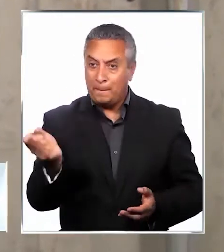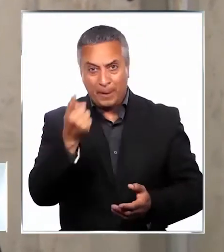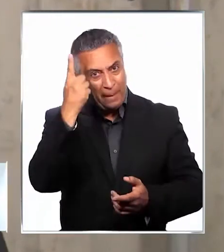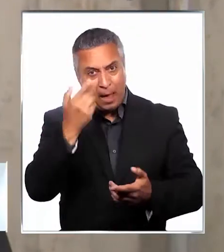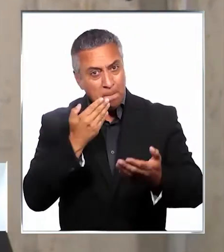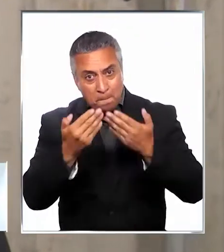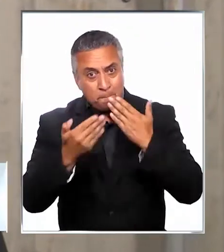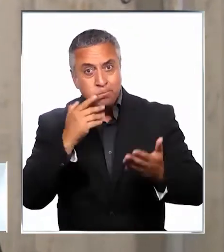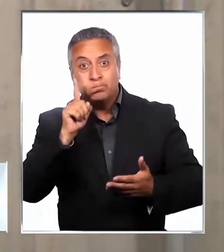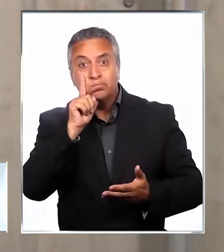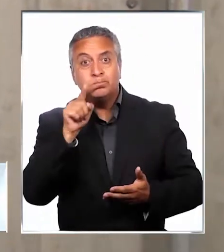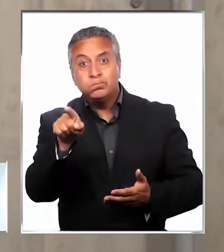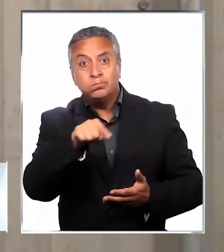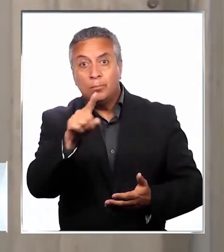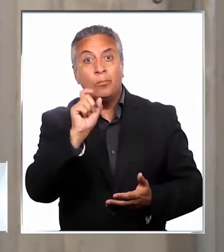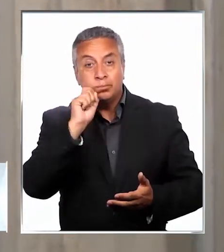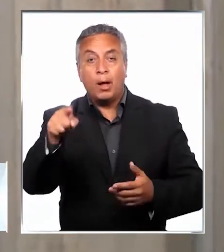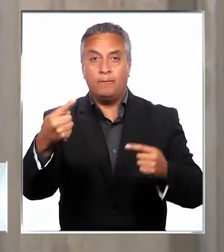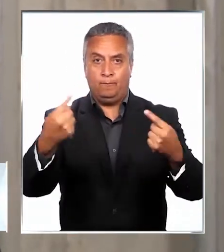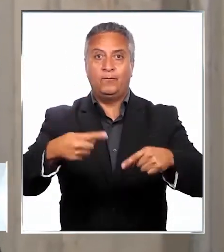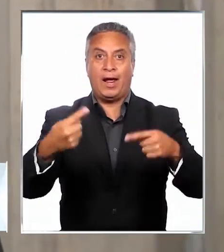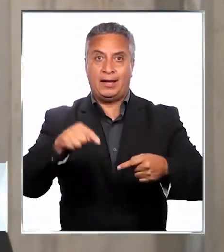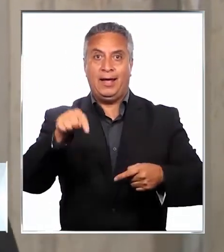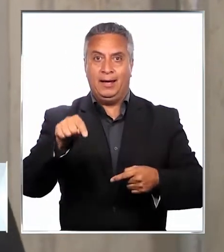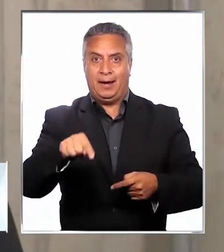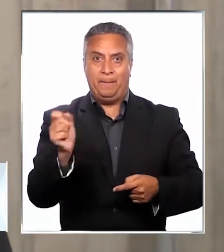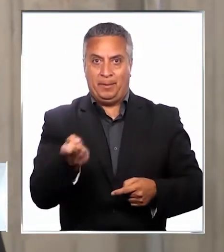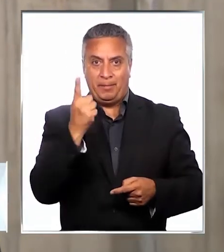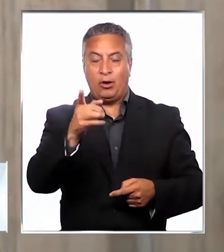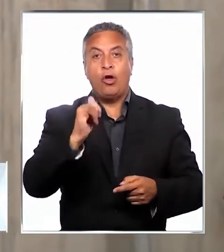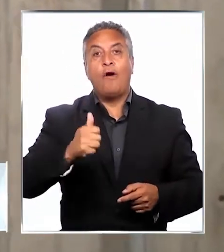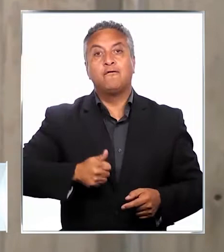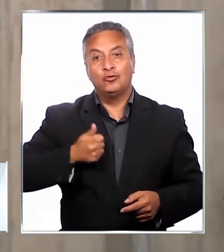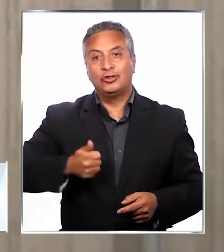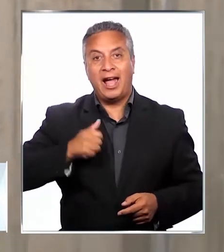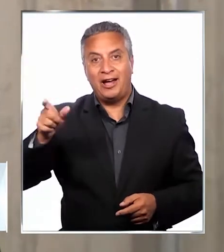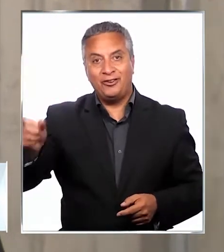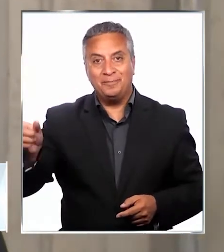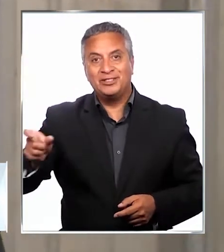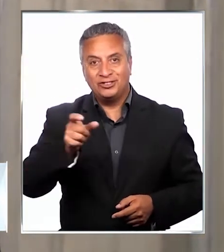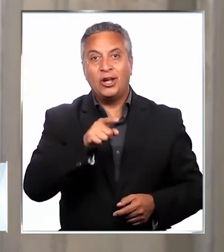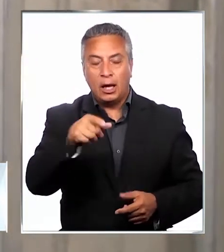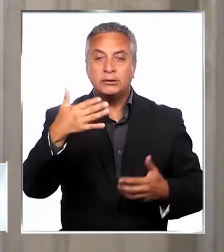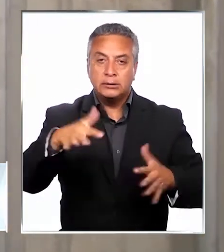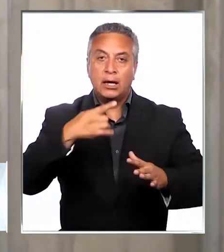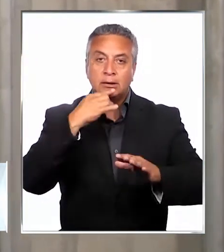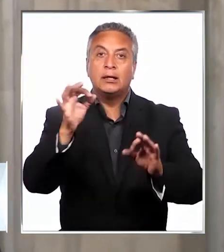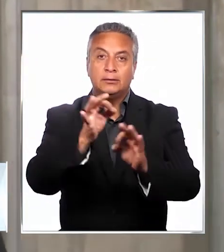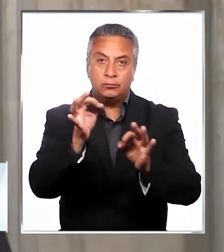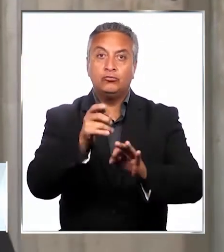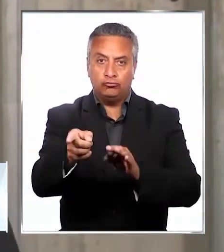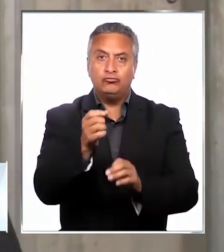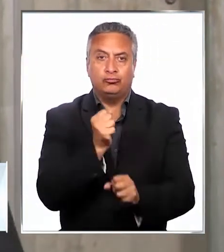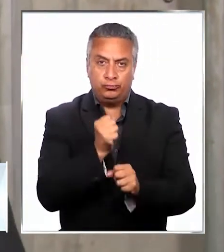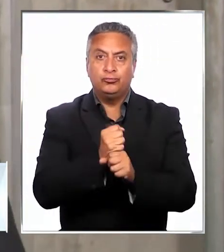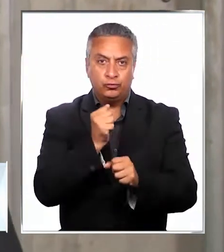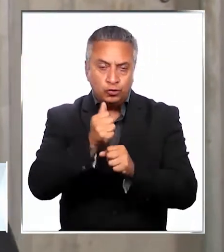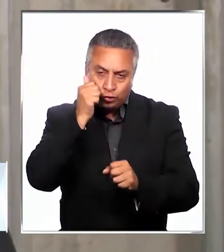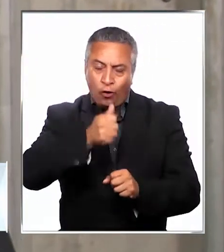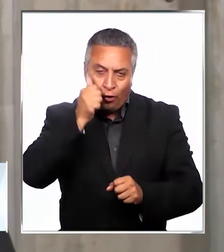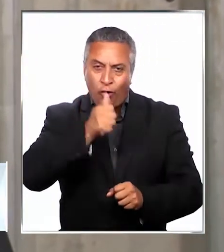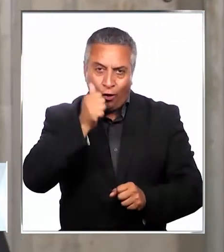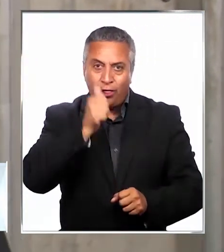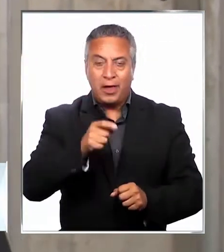primeros que interactúan con ellos son las barreras sanitarias del equipo y los voluntarios de ARE que, ya como decía, explicaba, han estado